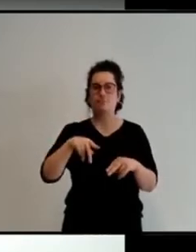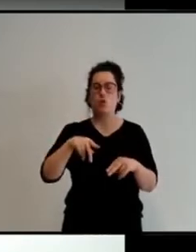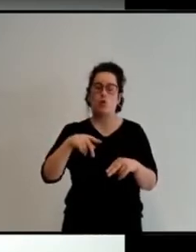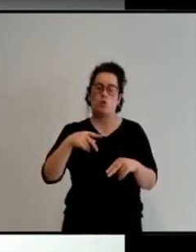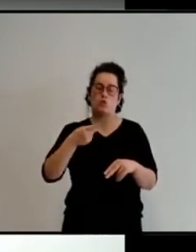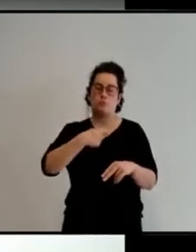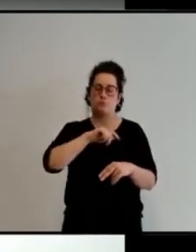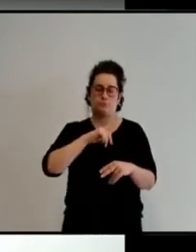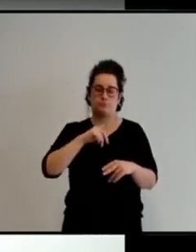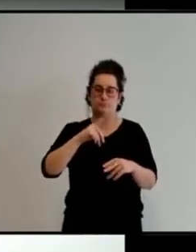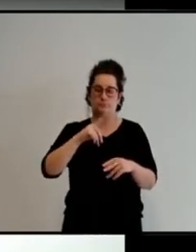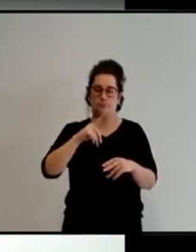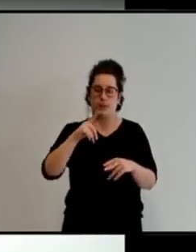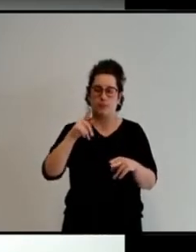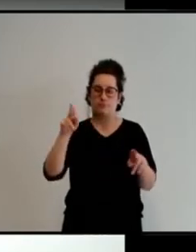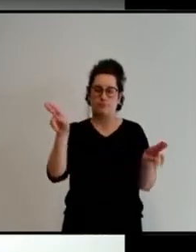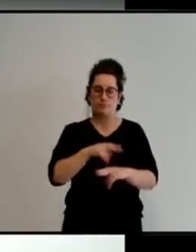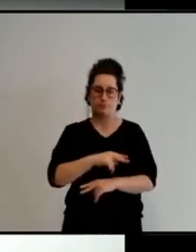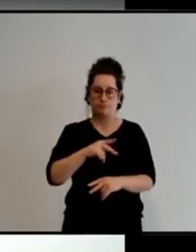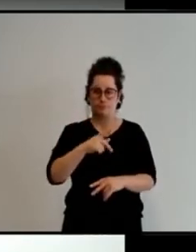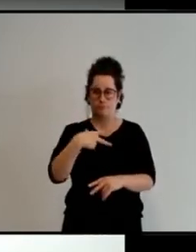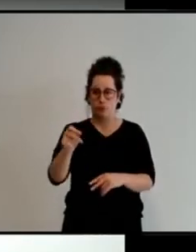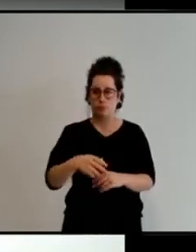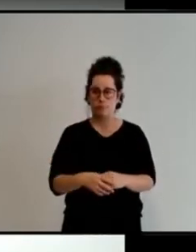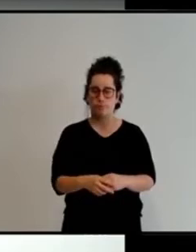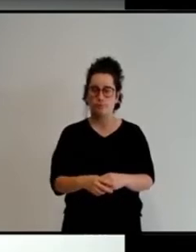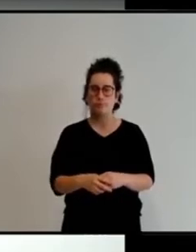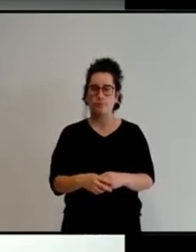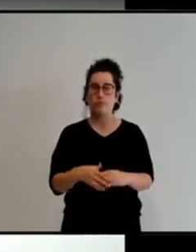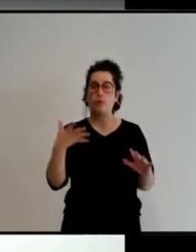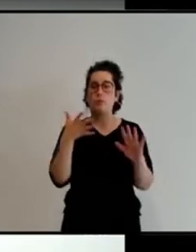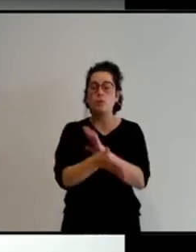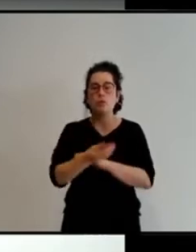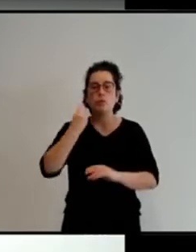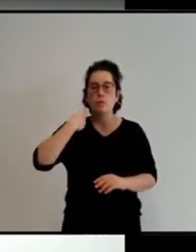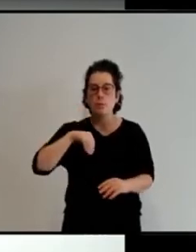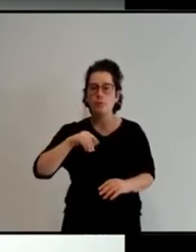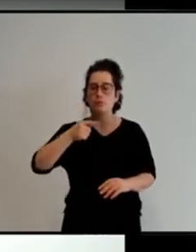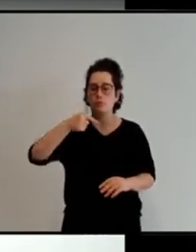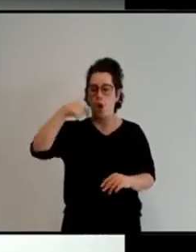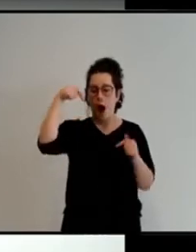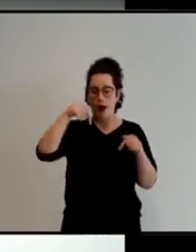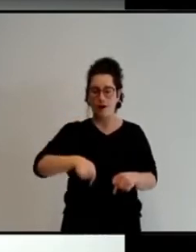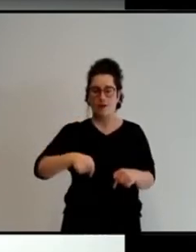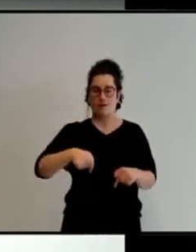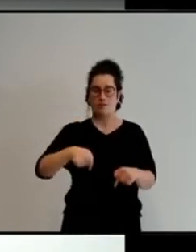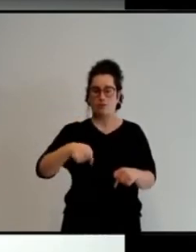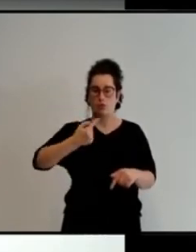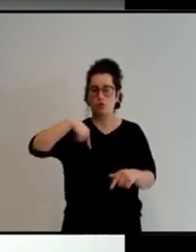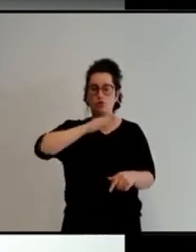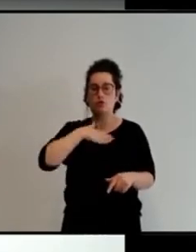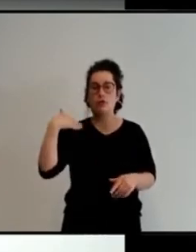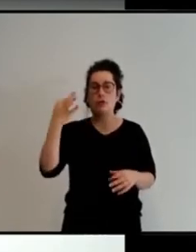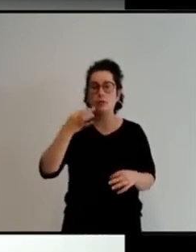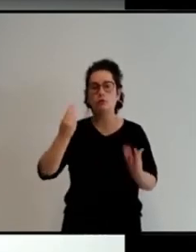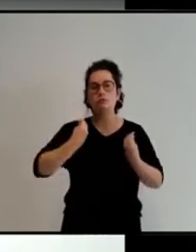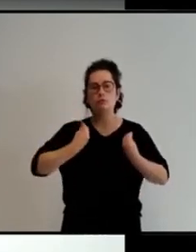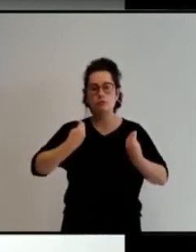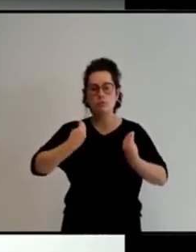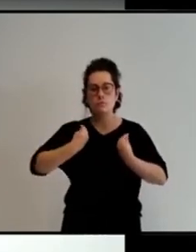de sobrevivir. Por eso estamos hoy aquí. Porque en esta moción, que es lo más importante en este